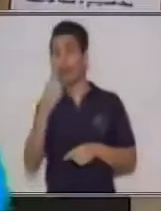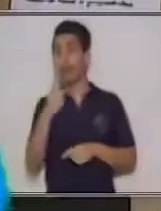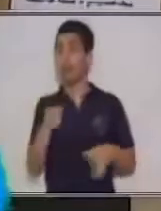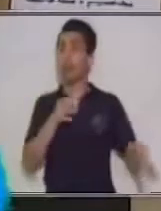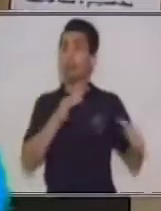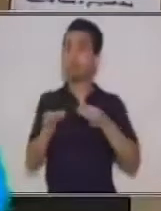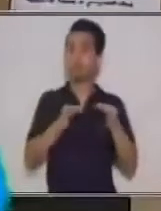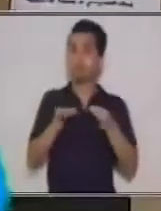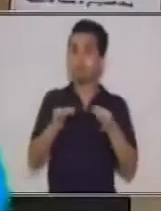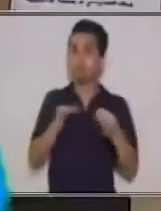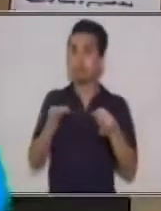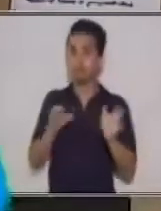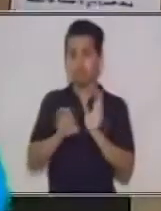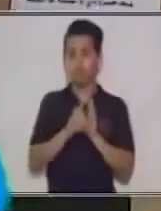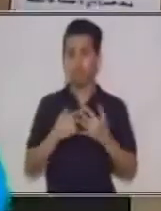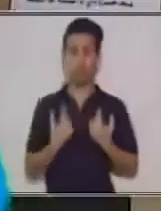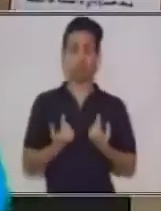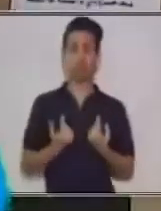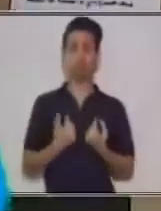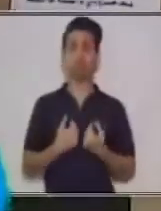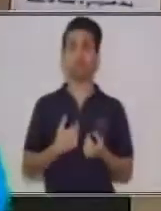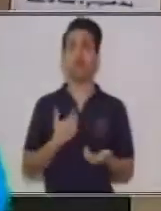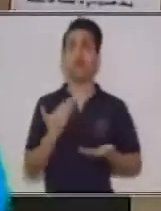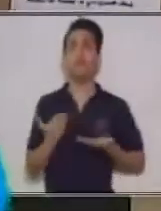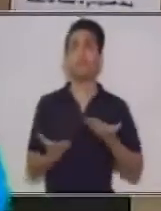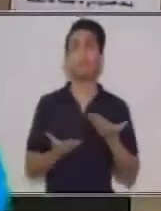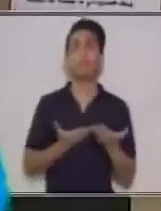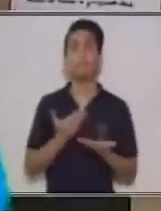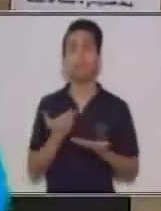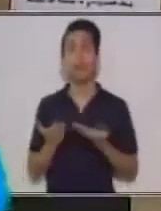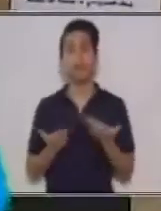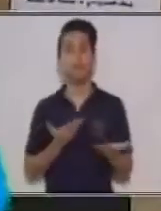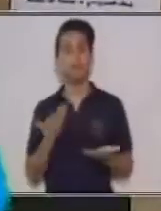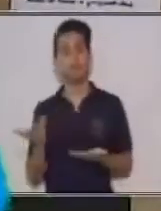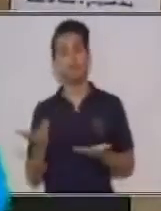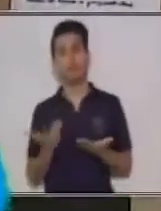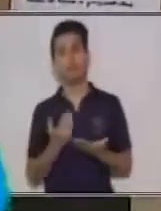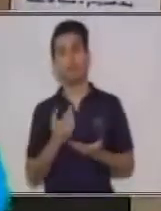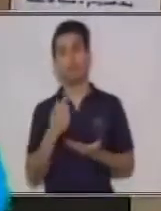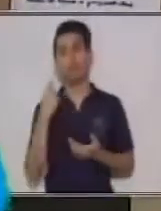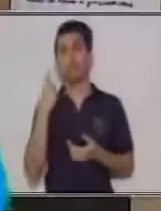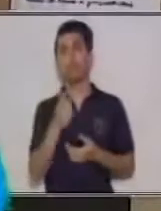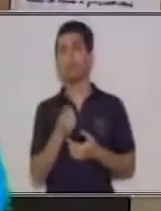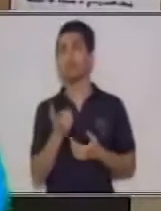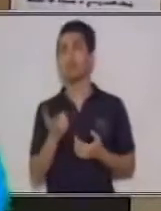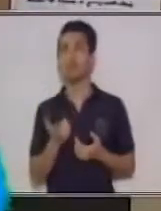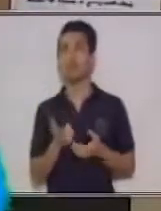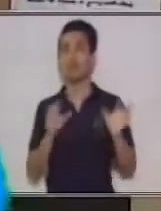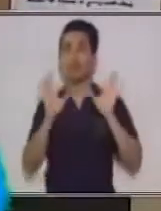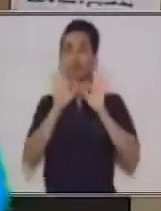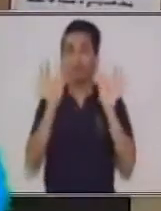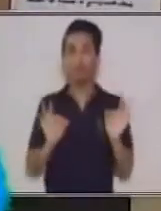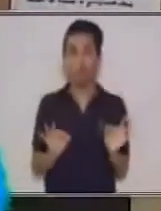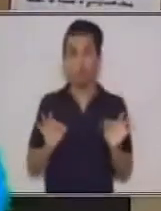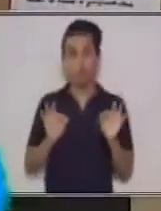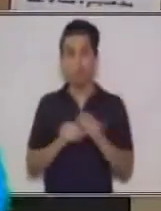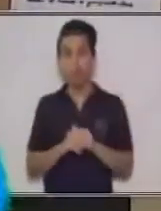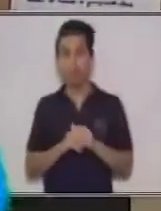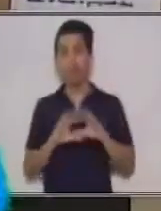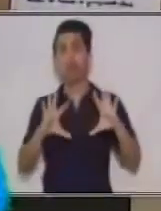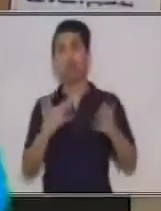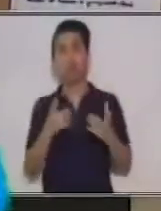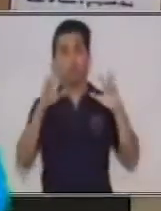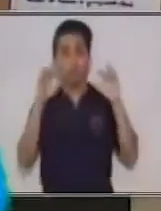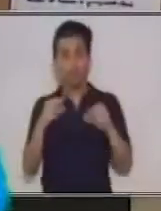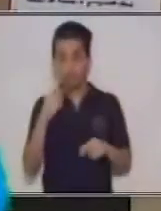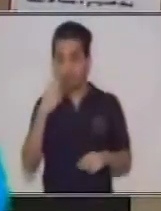explicando con aquella amabilidad, está explicando con aquella forma por medio de la cual las personas se